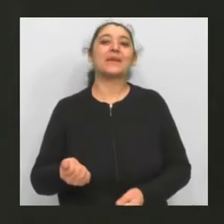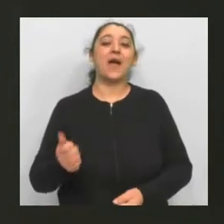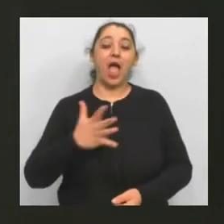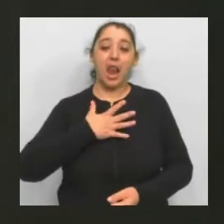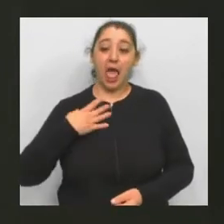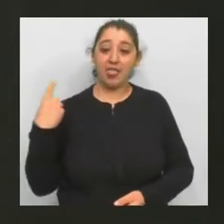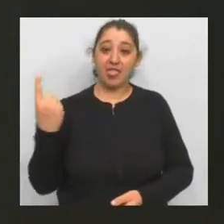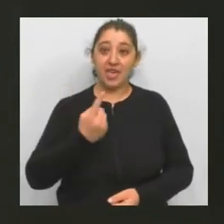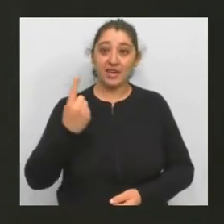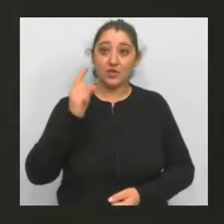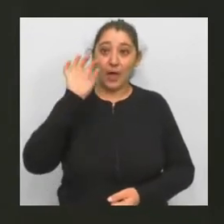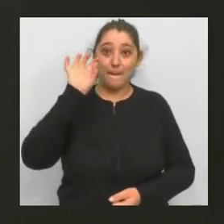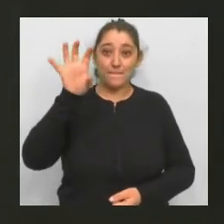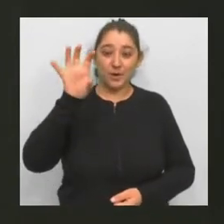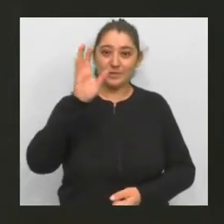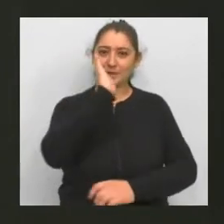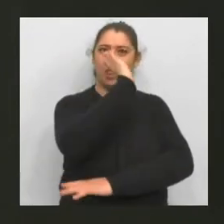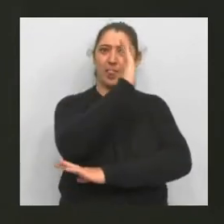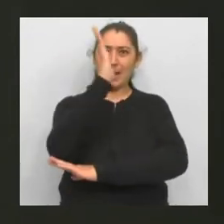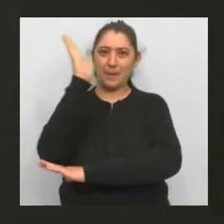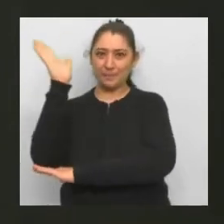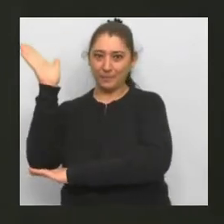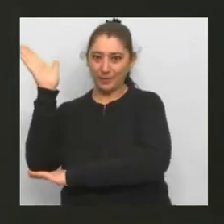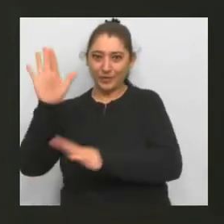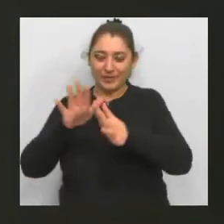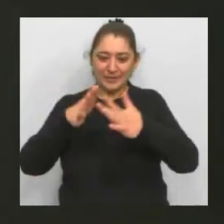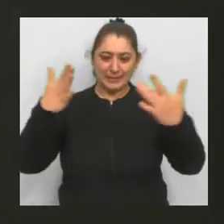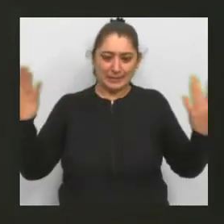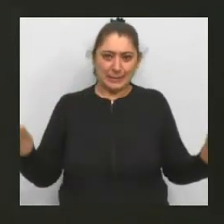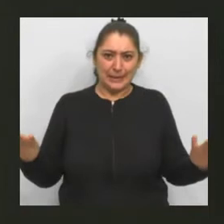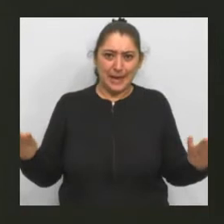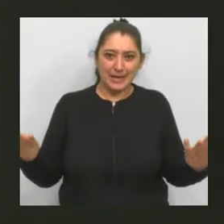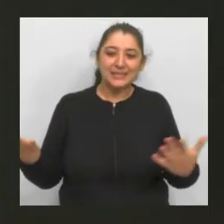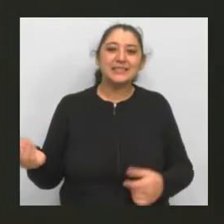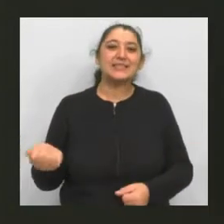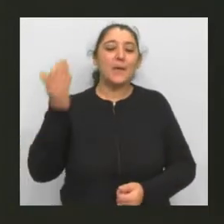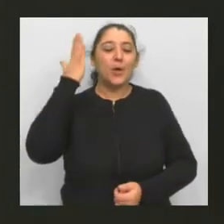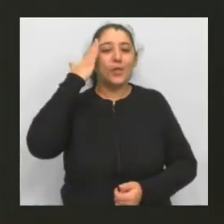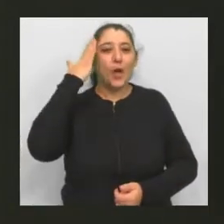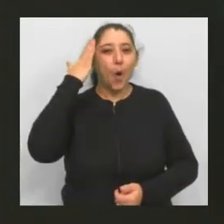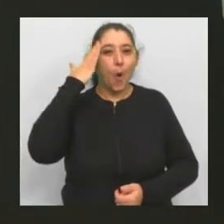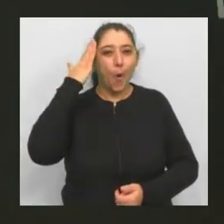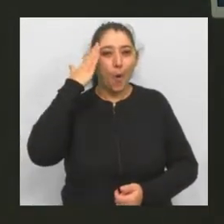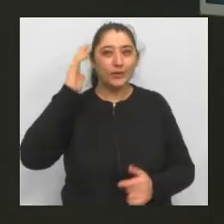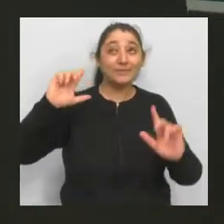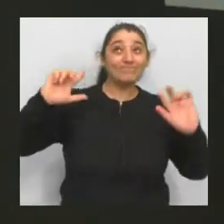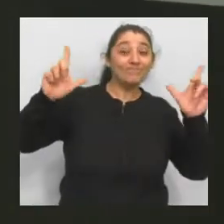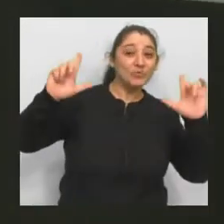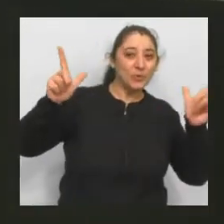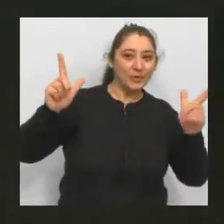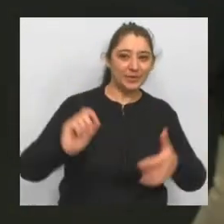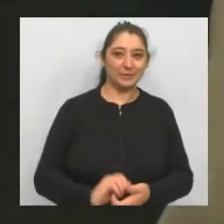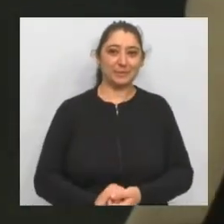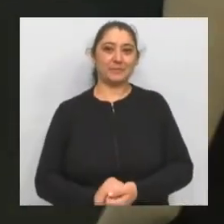la Directora Provincial de Bibliotecas y Archivos de la Provincia del Ministerio de Cultura y Turismo, la profesora Celia Sarkis. ¿Qué